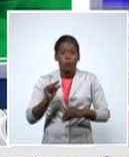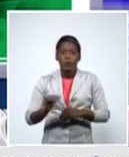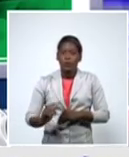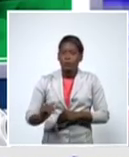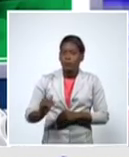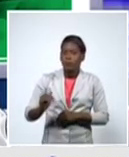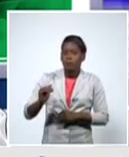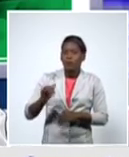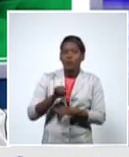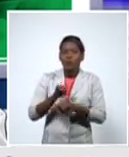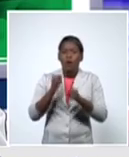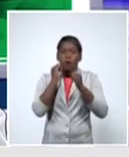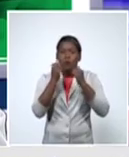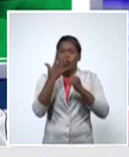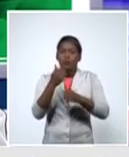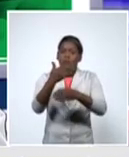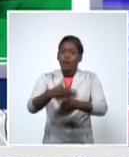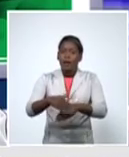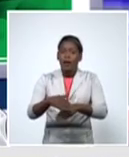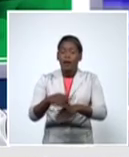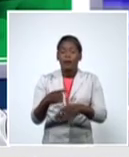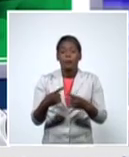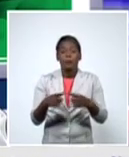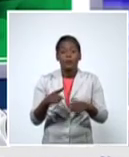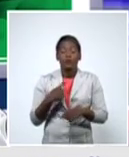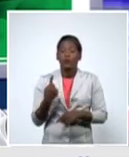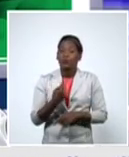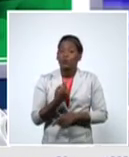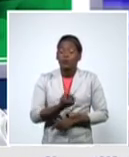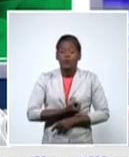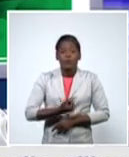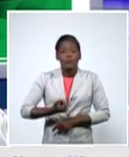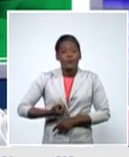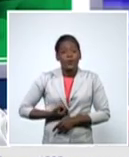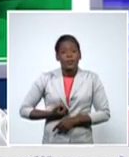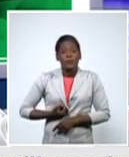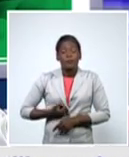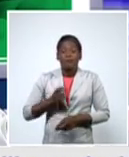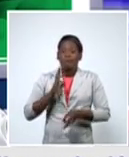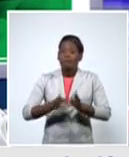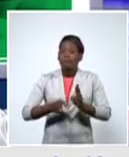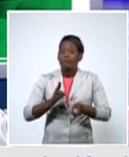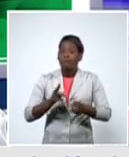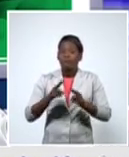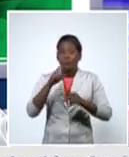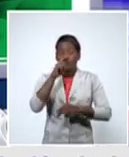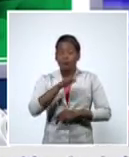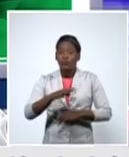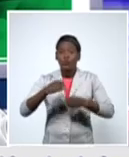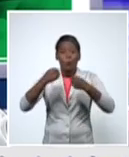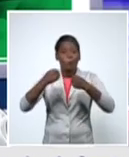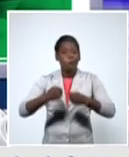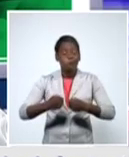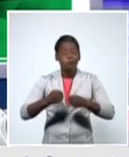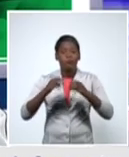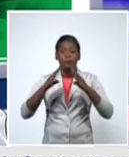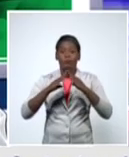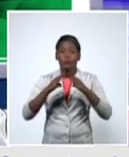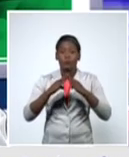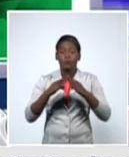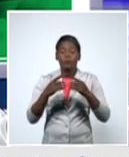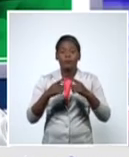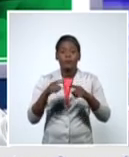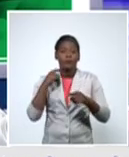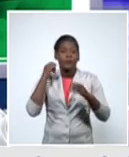pero tenemos que hacer un esfuerzo creo que este es el año decisivo podemos decirlo este es un año en que indiscutiblemente la